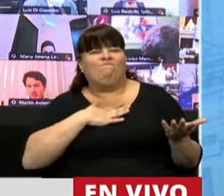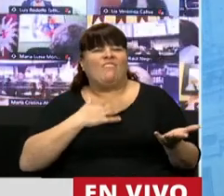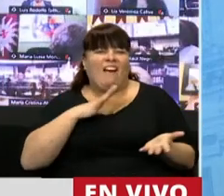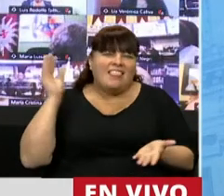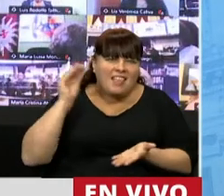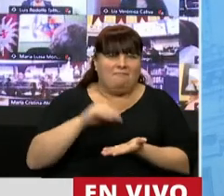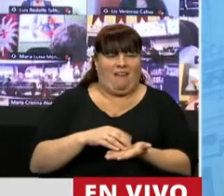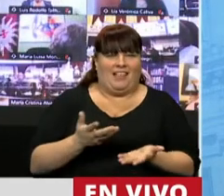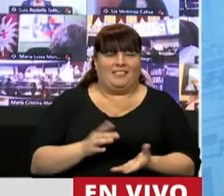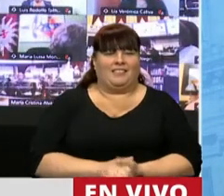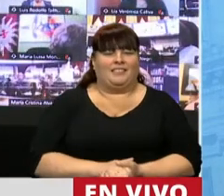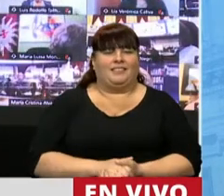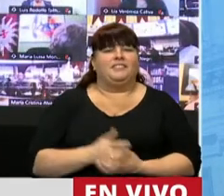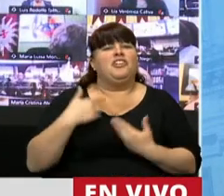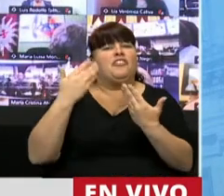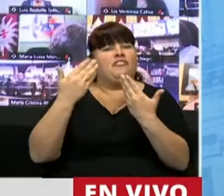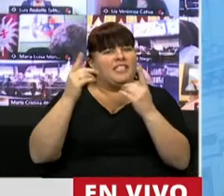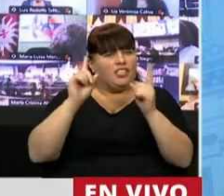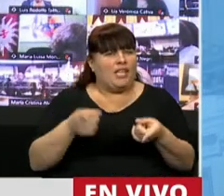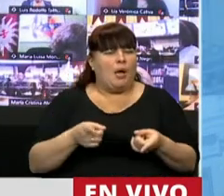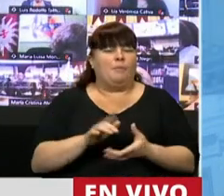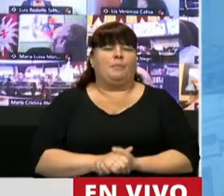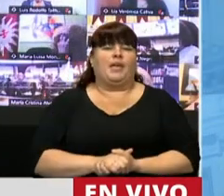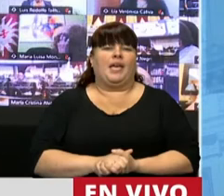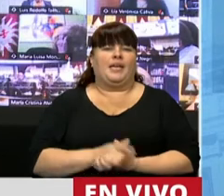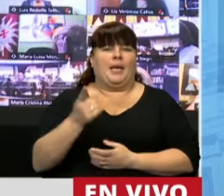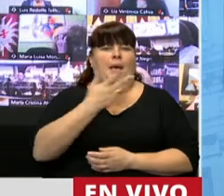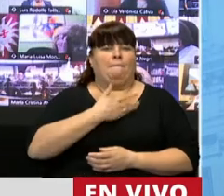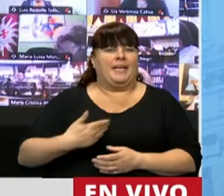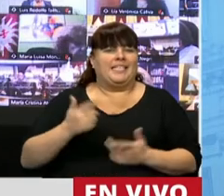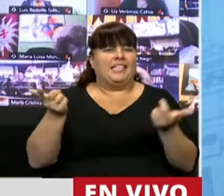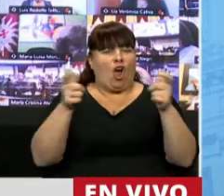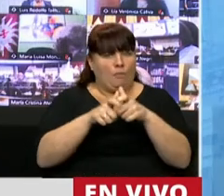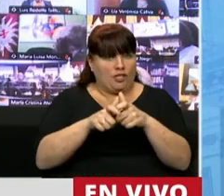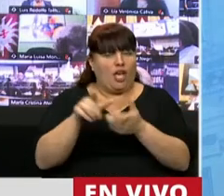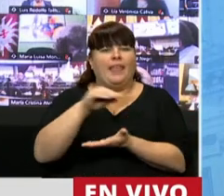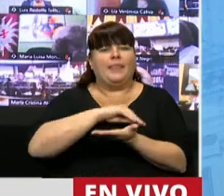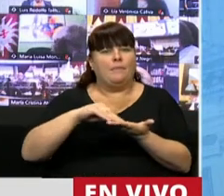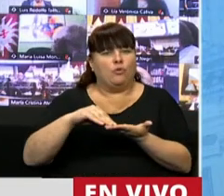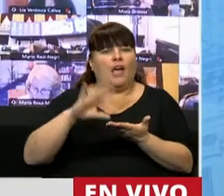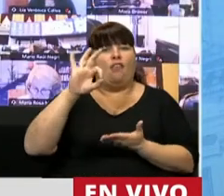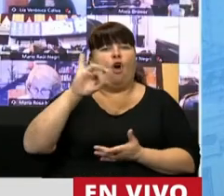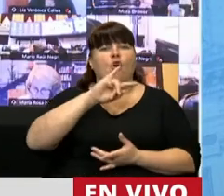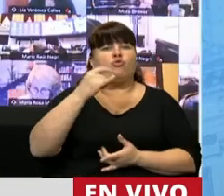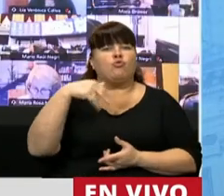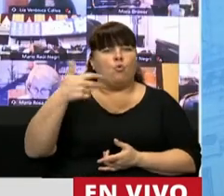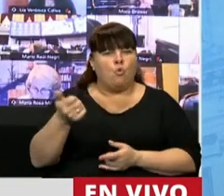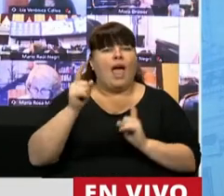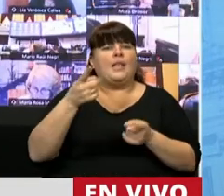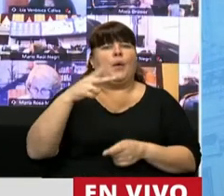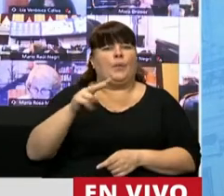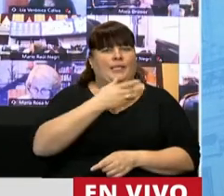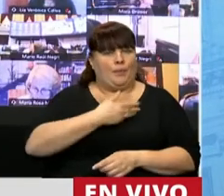un poco más. Quiero felicitar también a la Presidenta de la Comisión, a la Diputada Osuna y a la